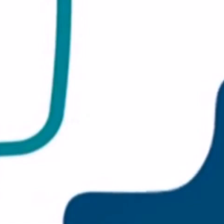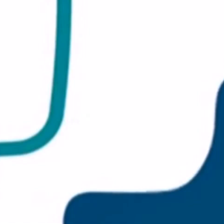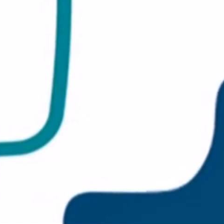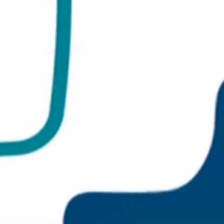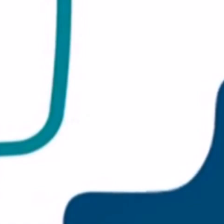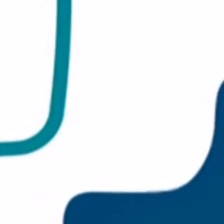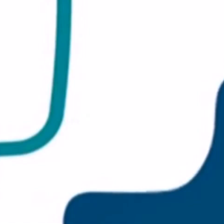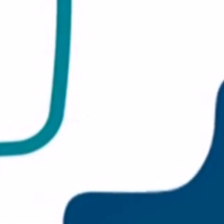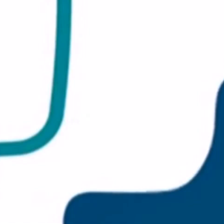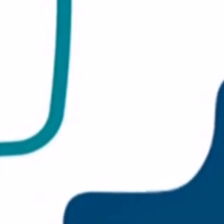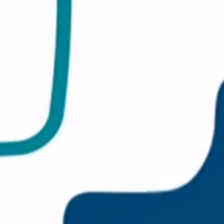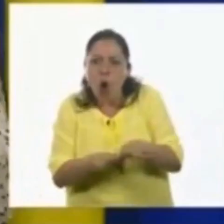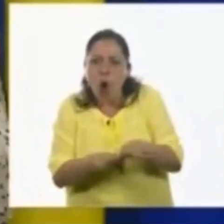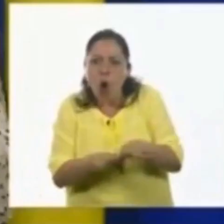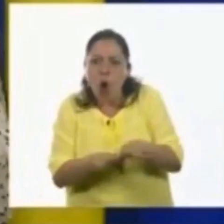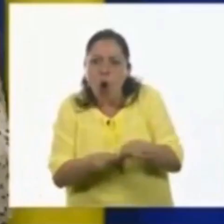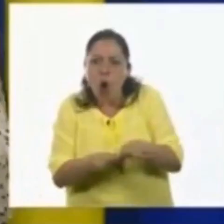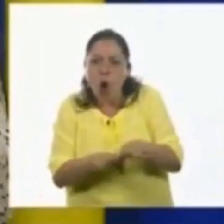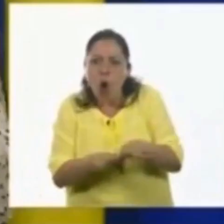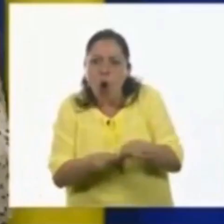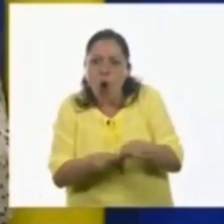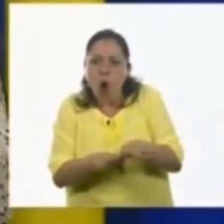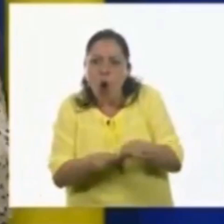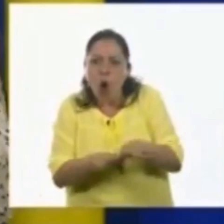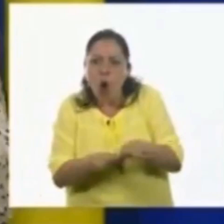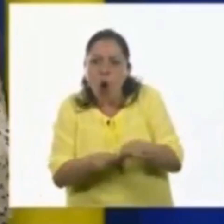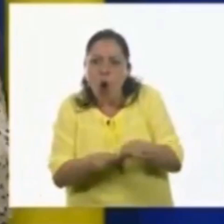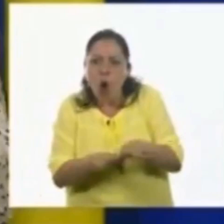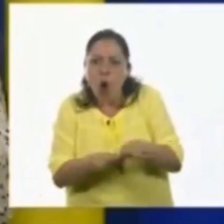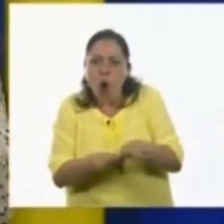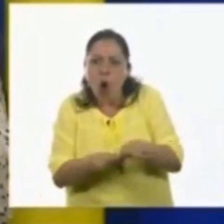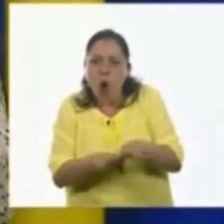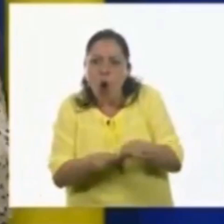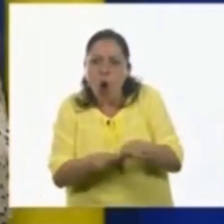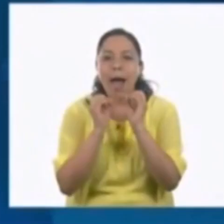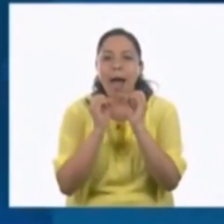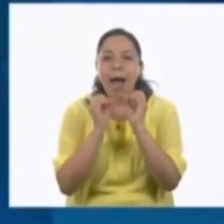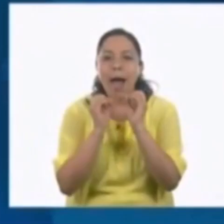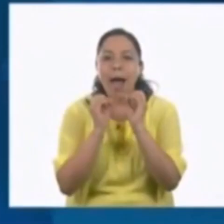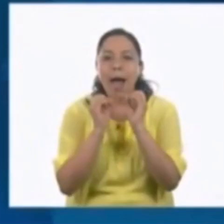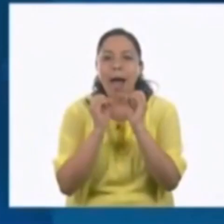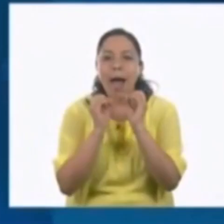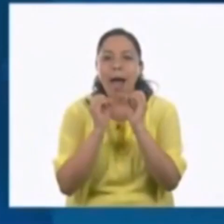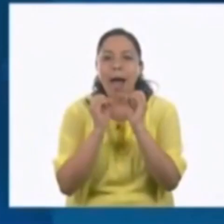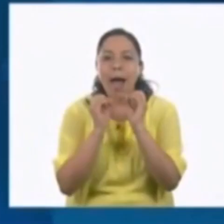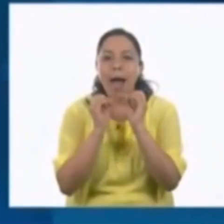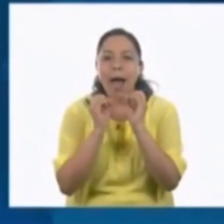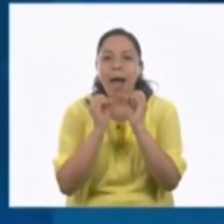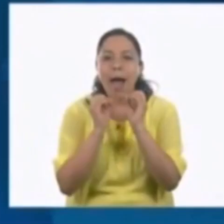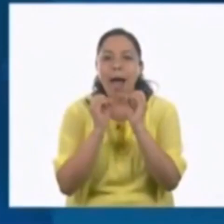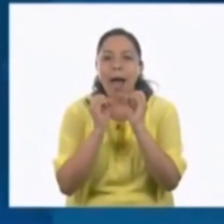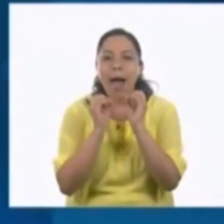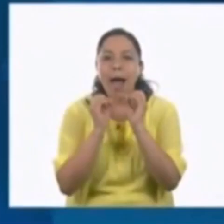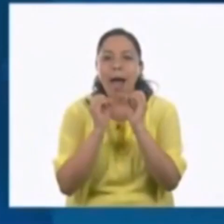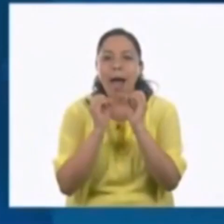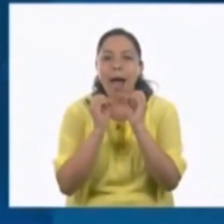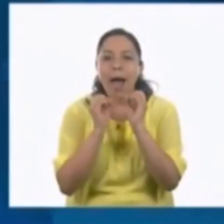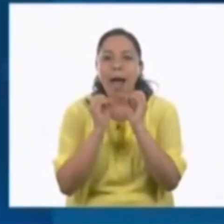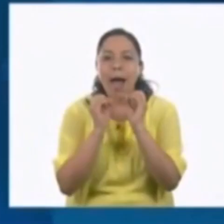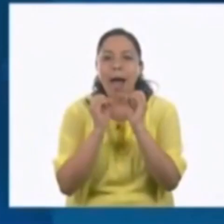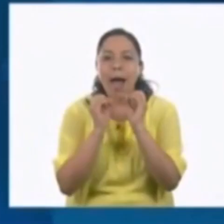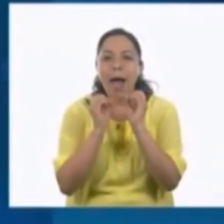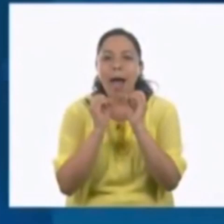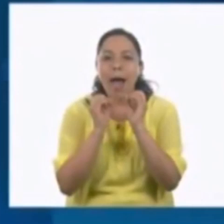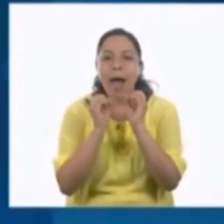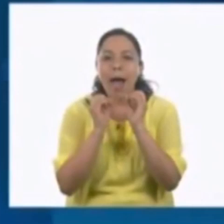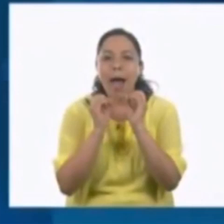Vamos a viajar en nuestra imaginación para trasladarnos al siglo XIX. Hay gente agrupada, se ve que venden periódico, las construcciones